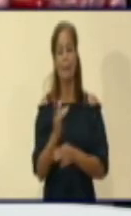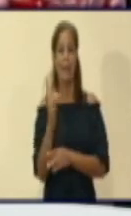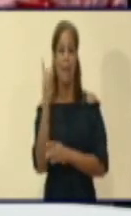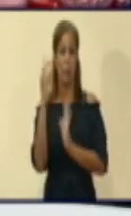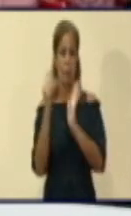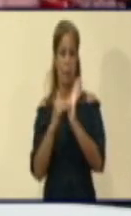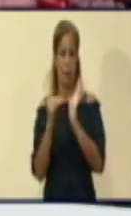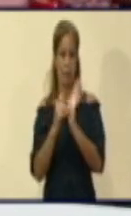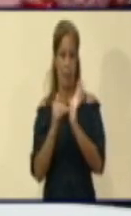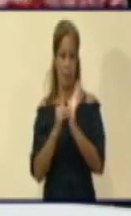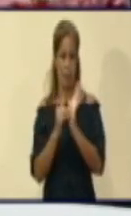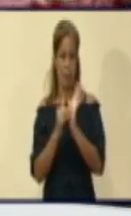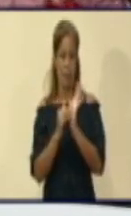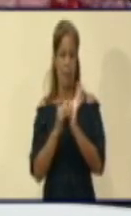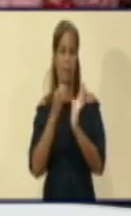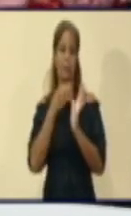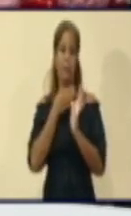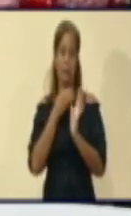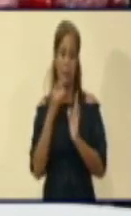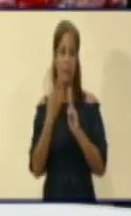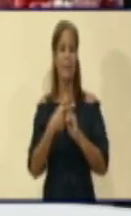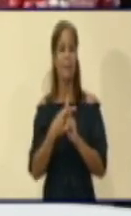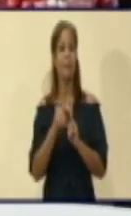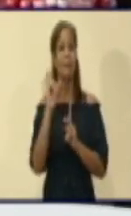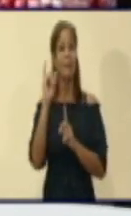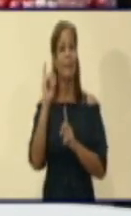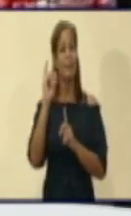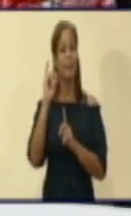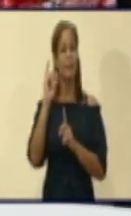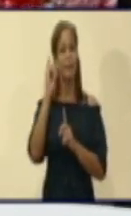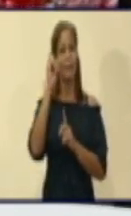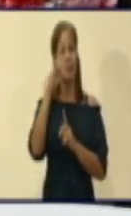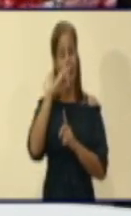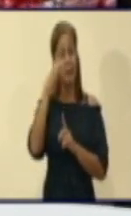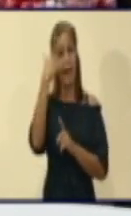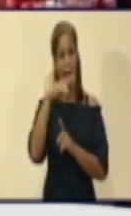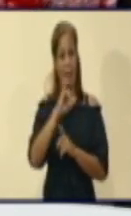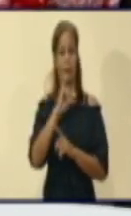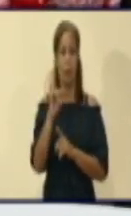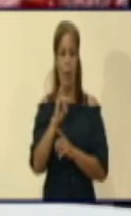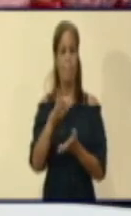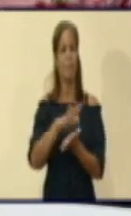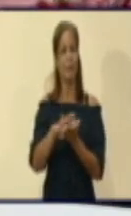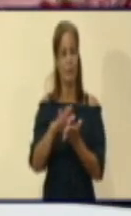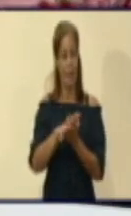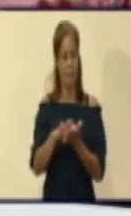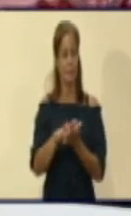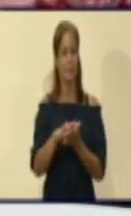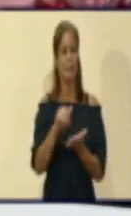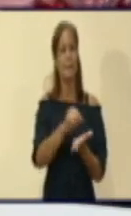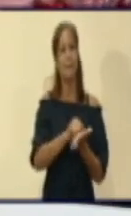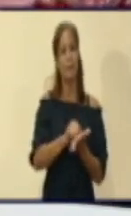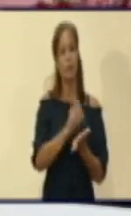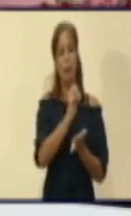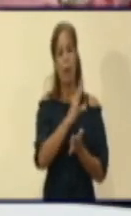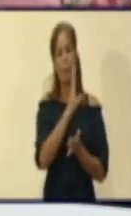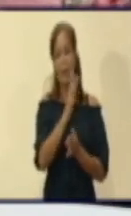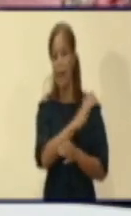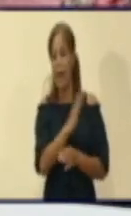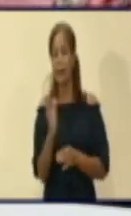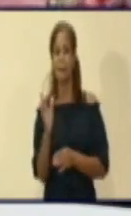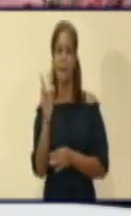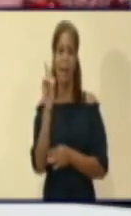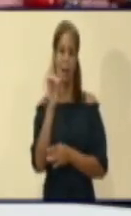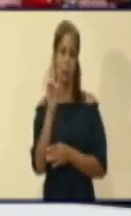presencial y en el caso del INAS va a prestar servicios de 9 de la mañana a 11 de la mañana priorizando siempre los trámites de pensión por edad e invalidez